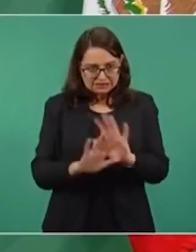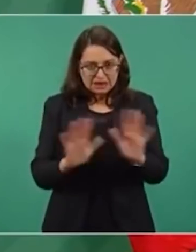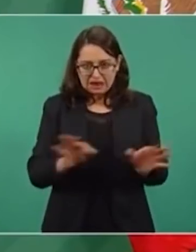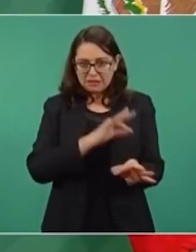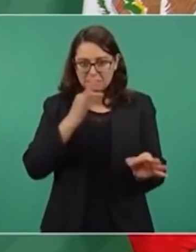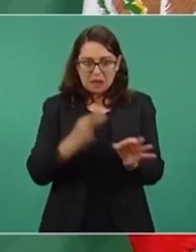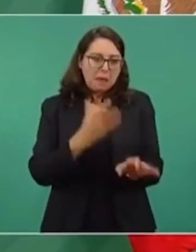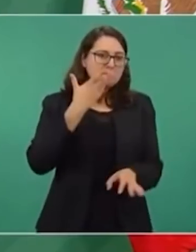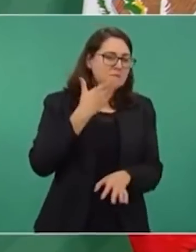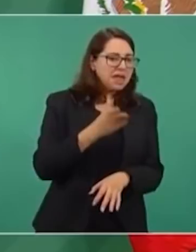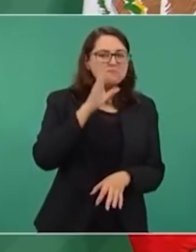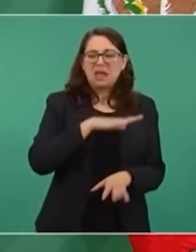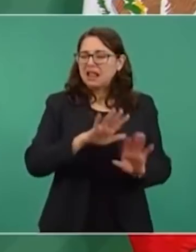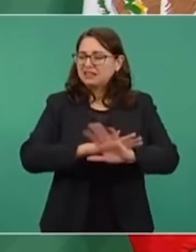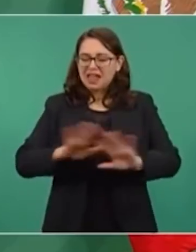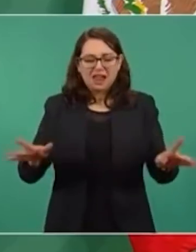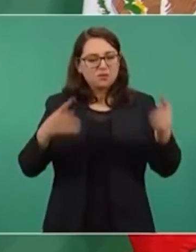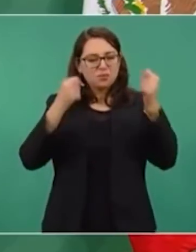lo hizo bien, lo hizo mal, ya.